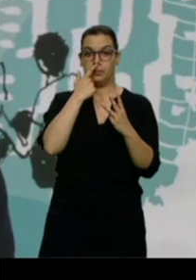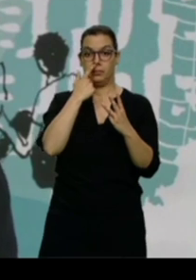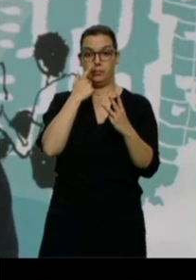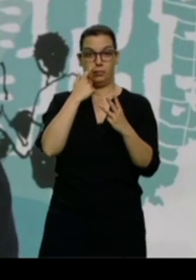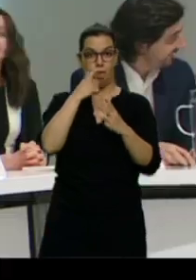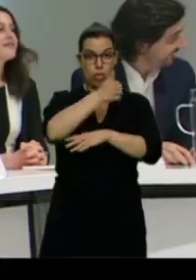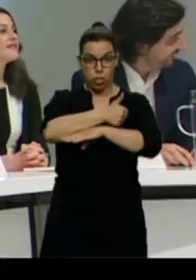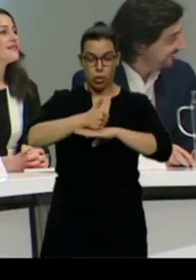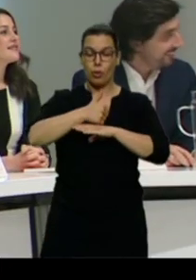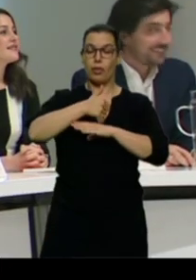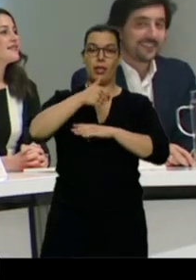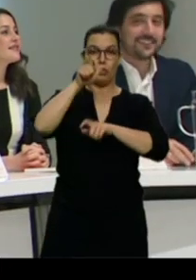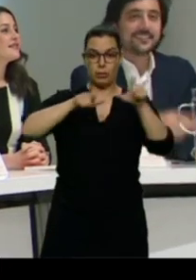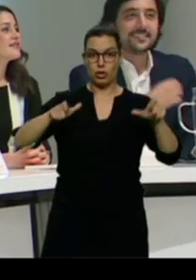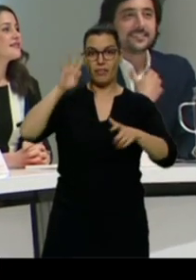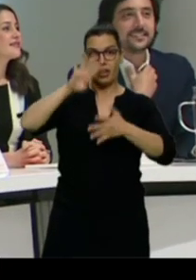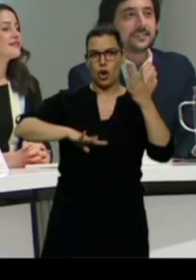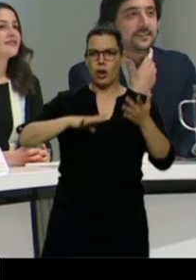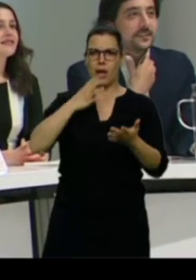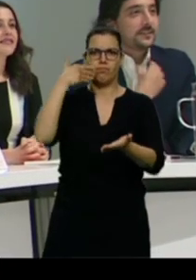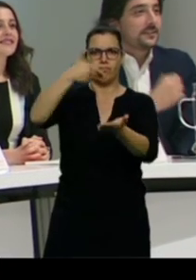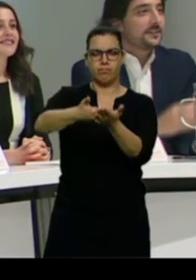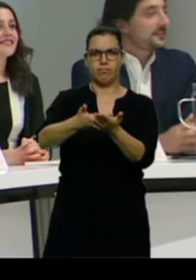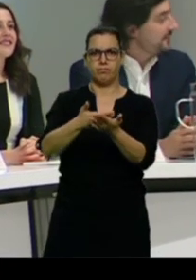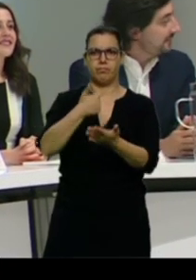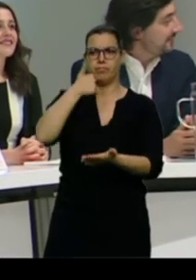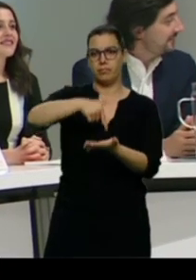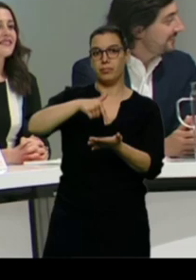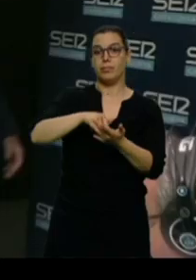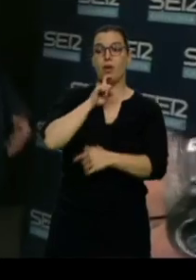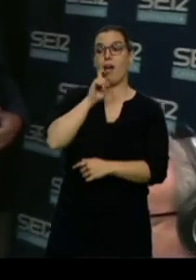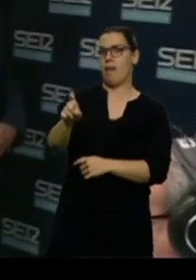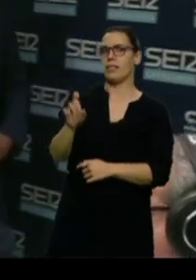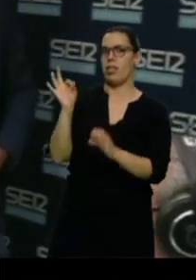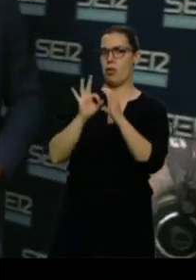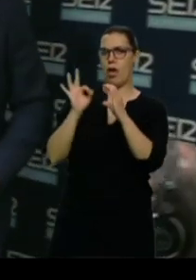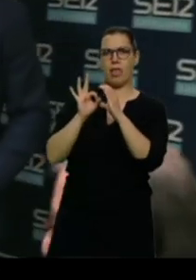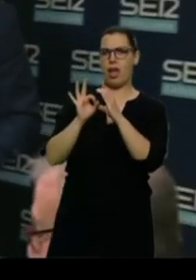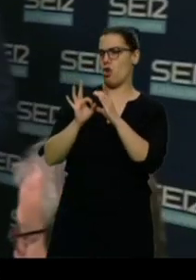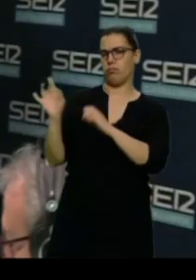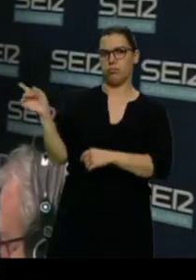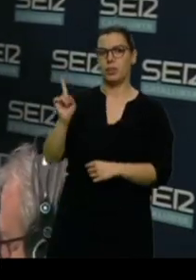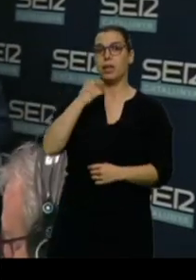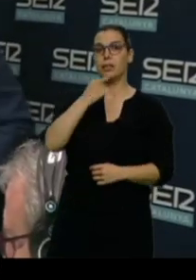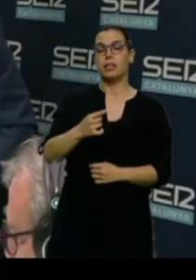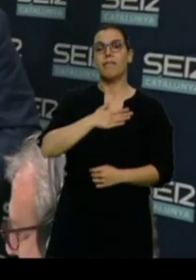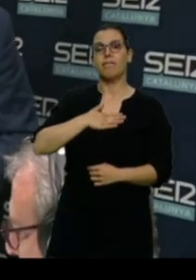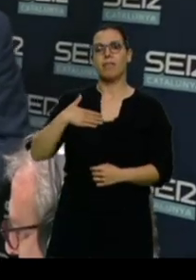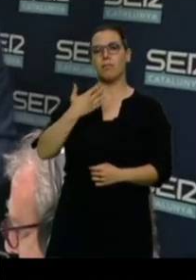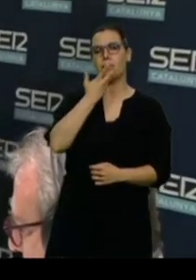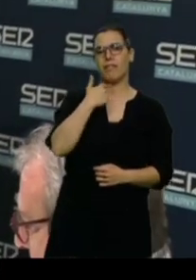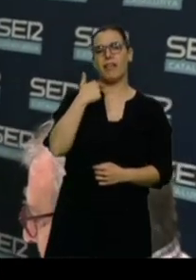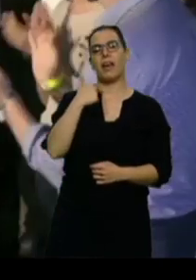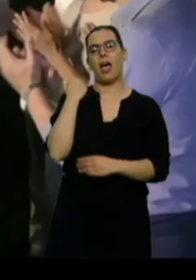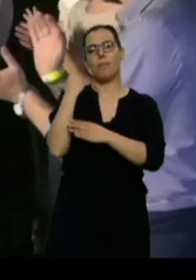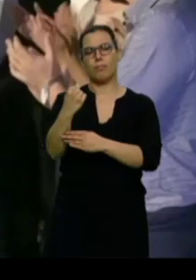lo reclaman. Pero rápidamente Ciudadanos le ha desautorizado. La formación naranja dice que prefiere al socialista Jaume Colboni como